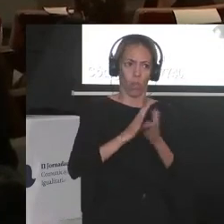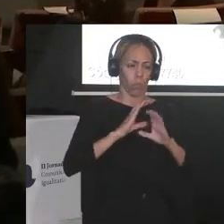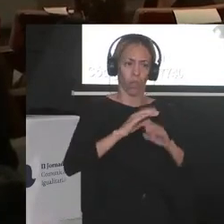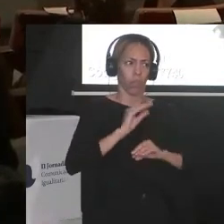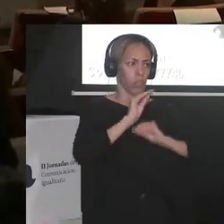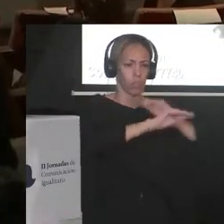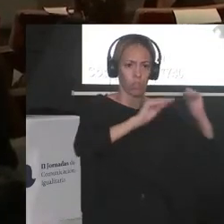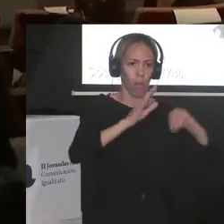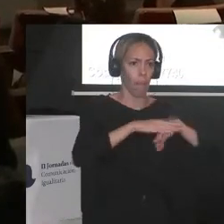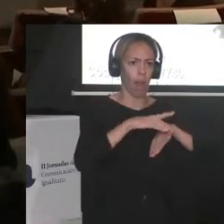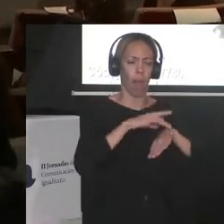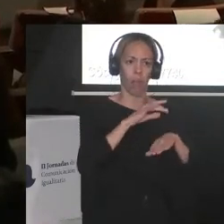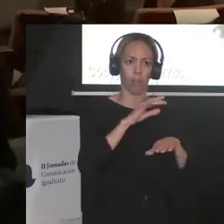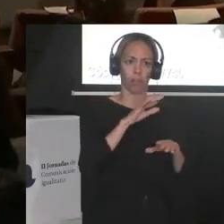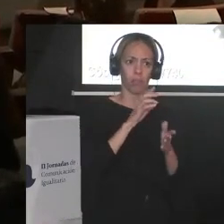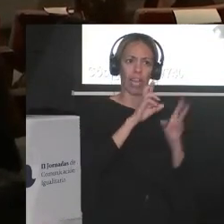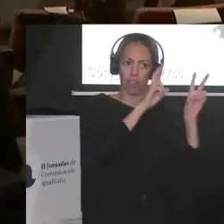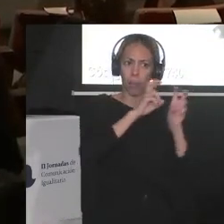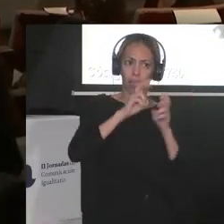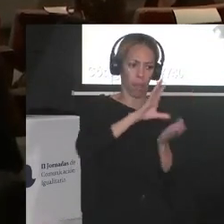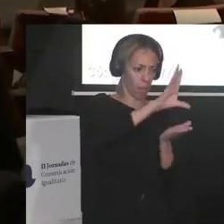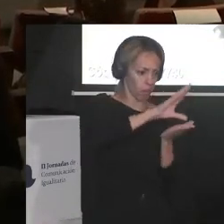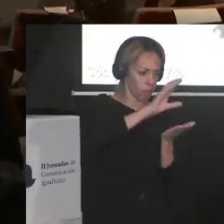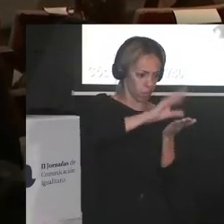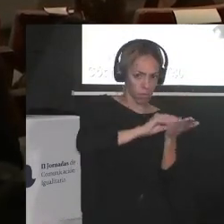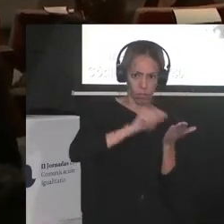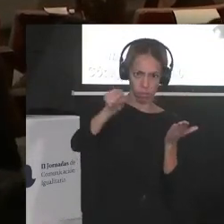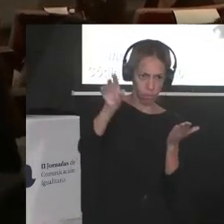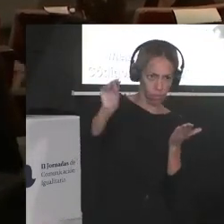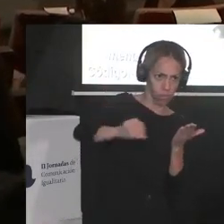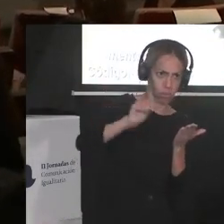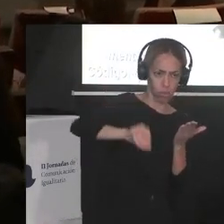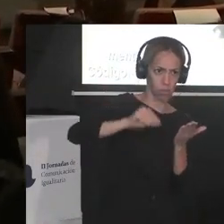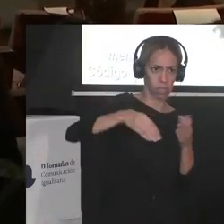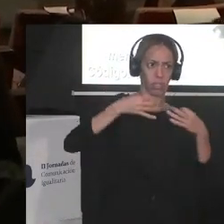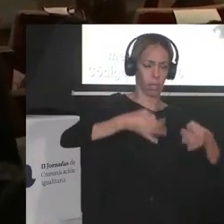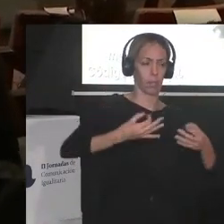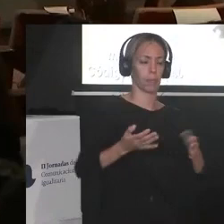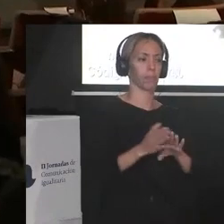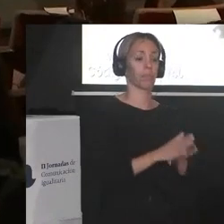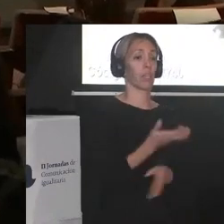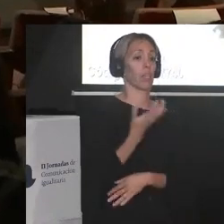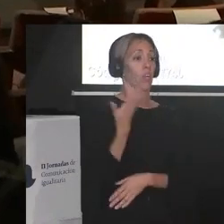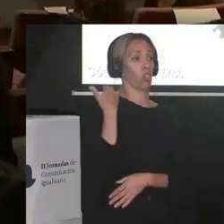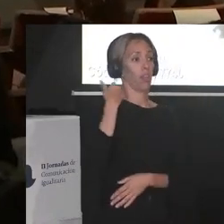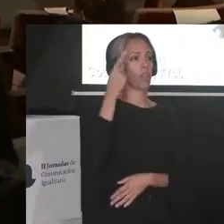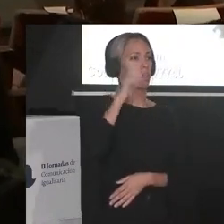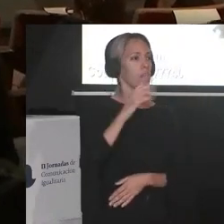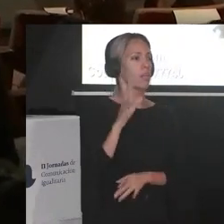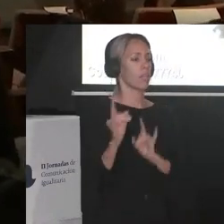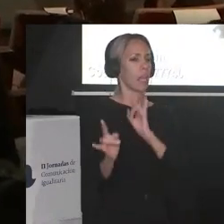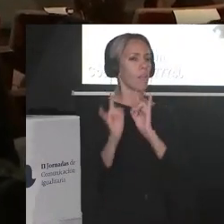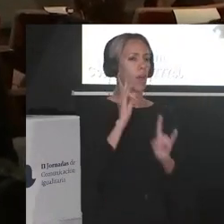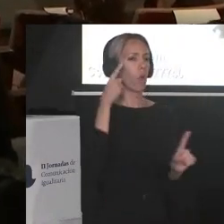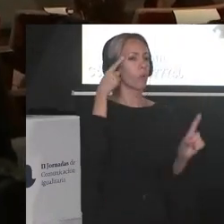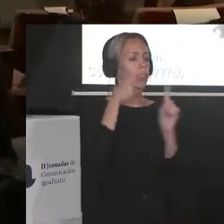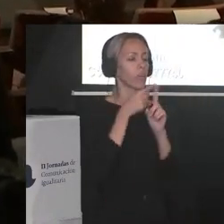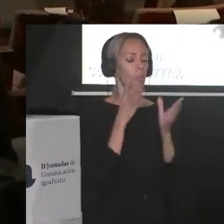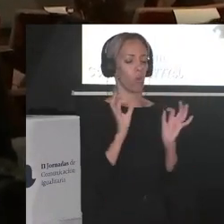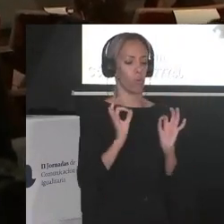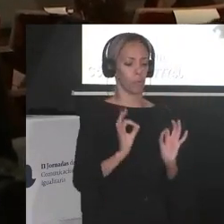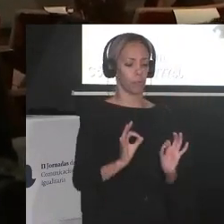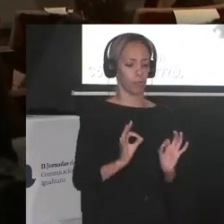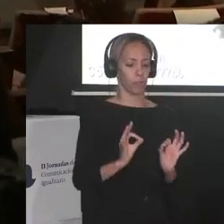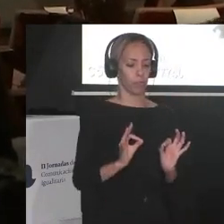ocurra a mí me ha pasado que no sé por ejemplo el otro día me llamaron para entrevistar a